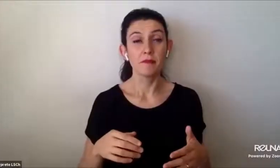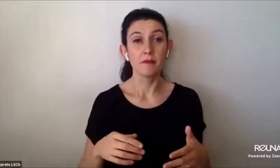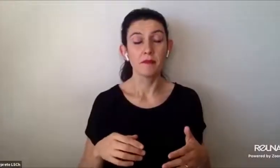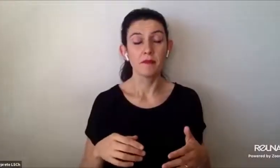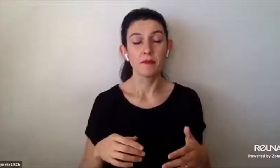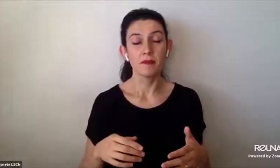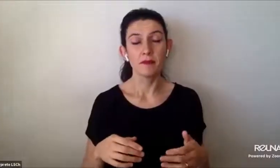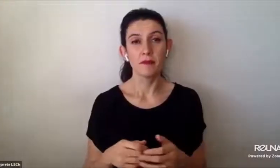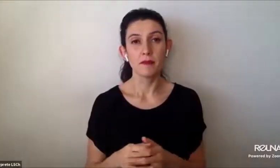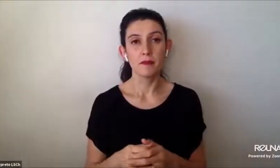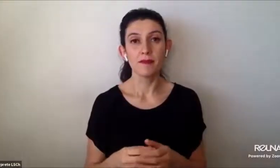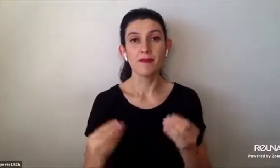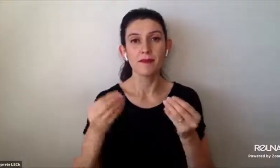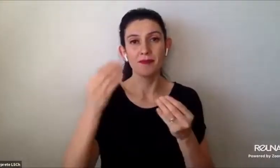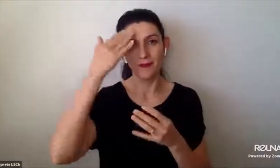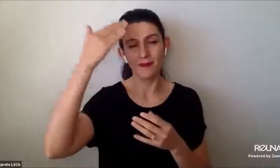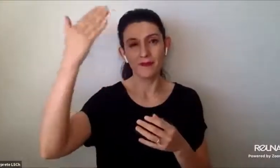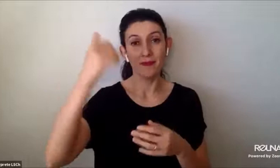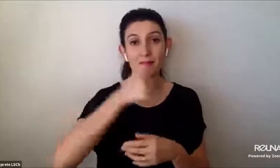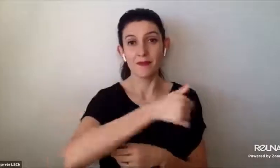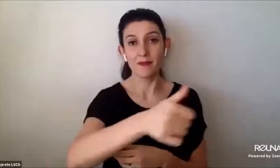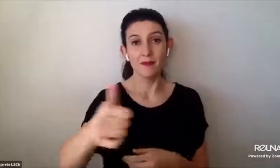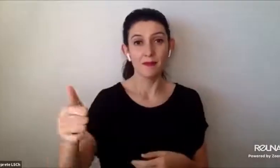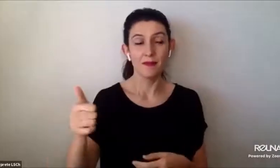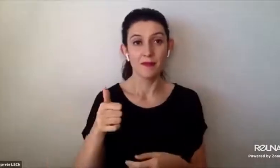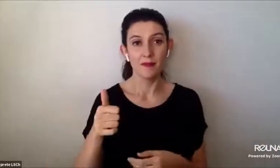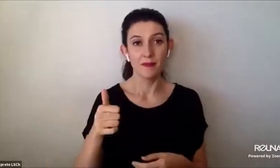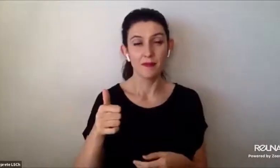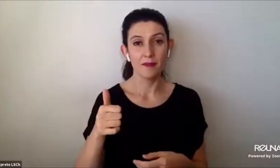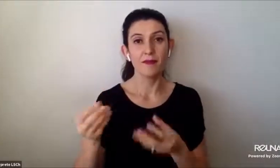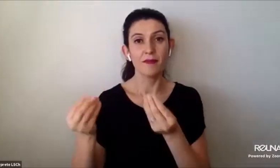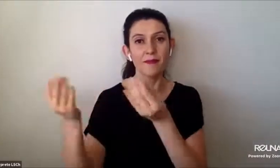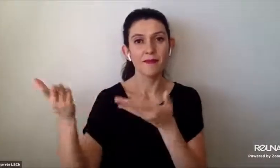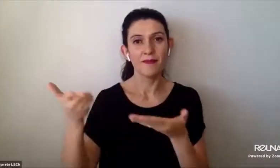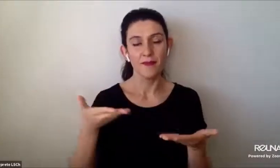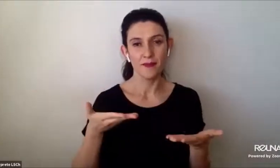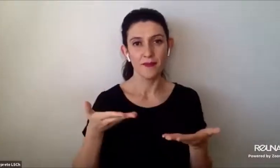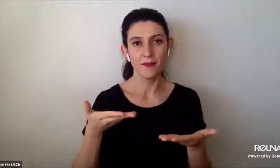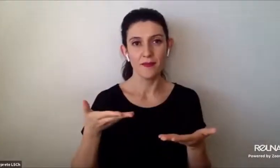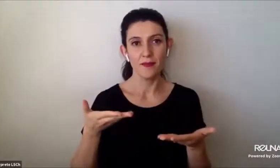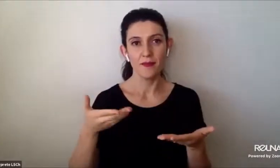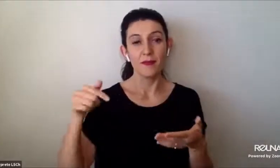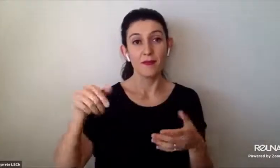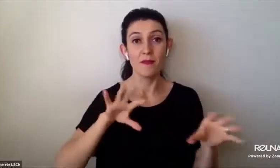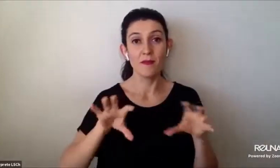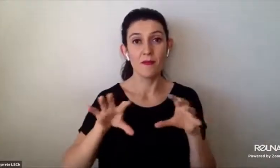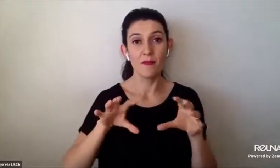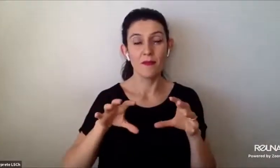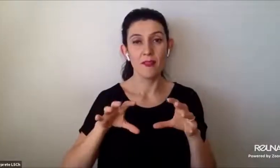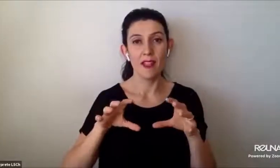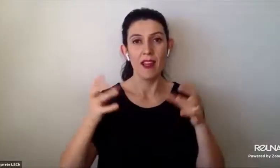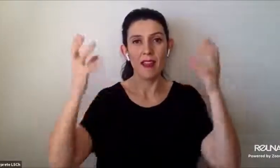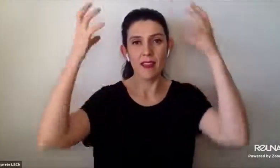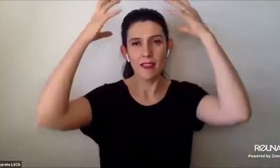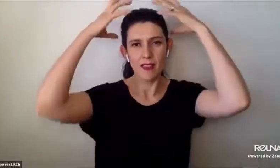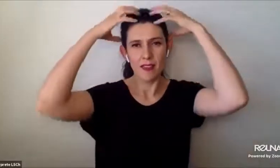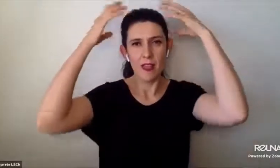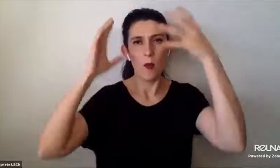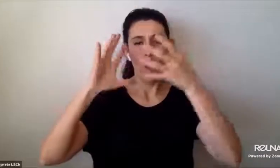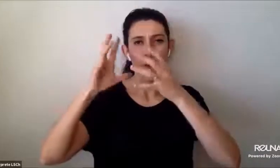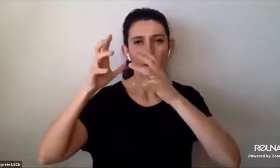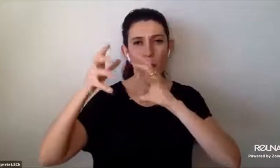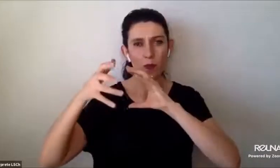Buenos días a todos. Bienvenidos al webinar Neuromundos, el